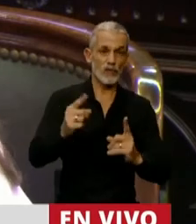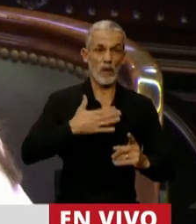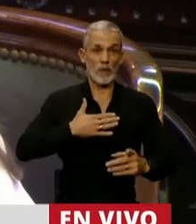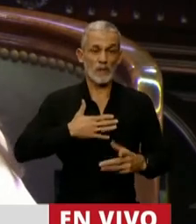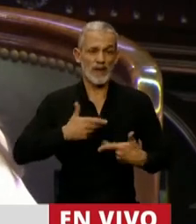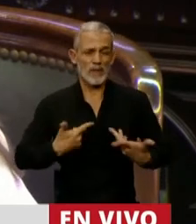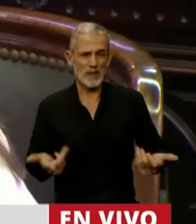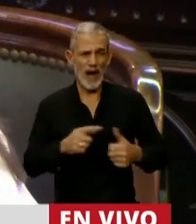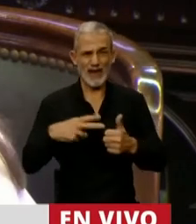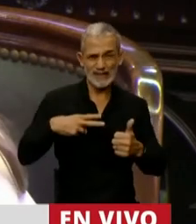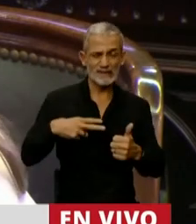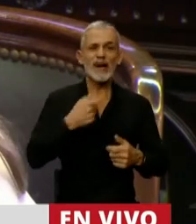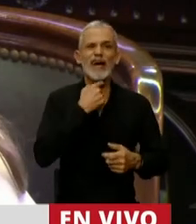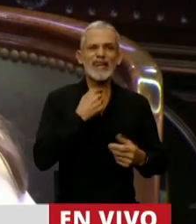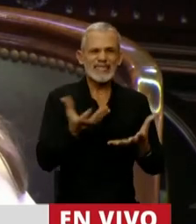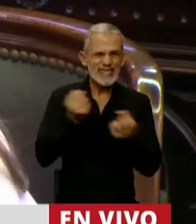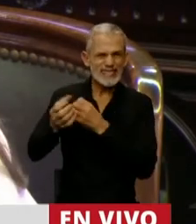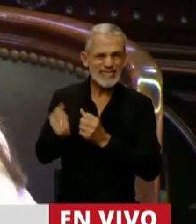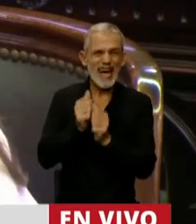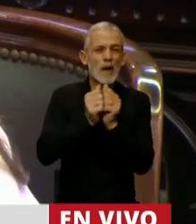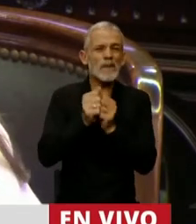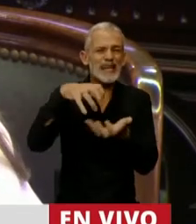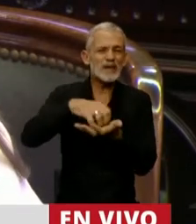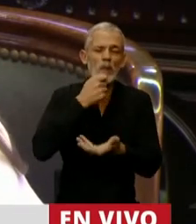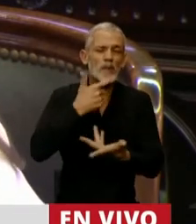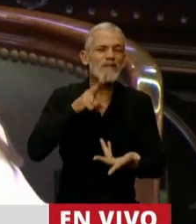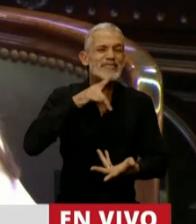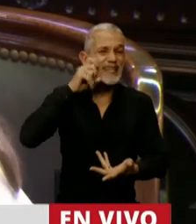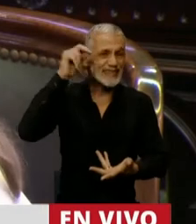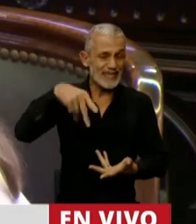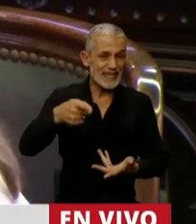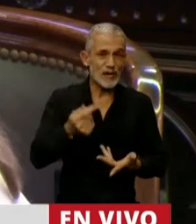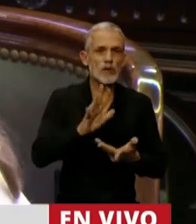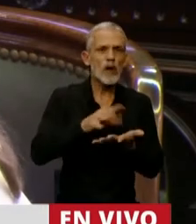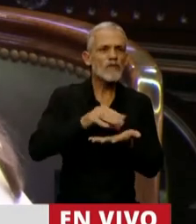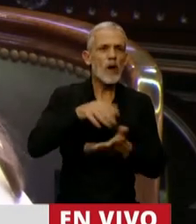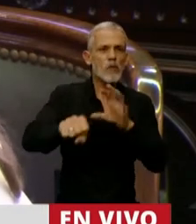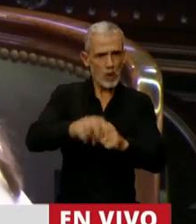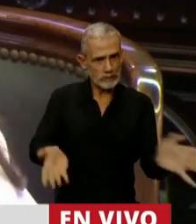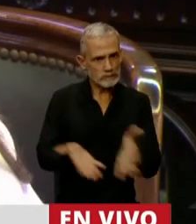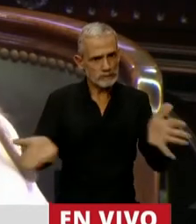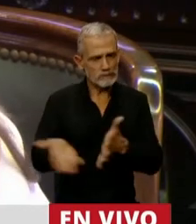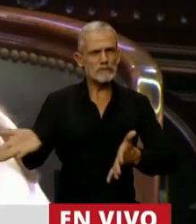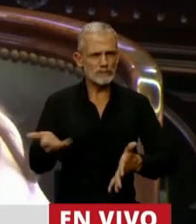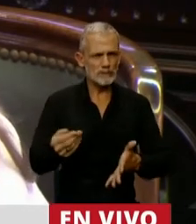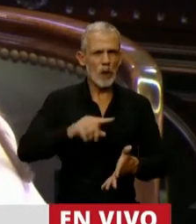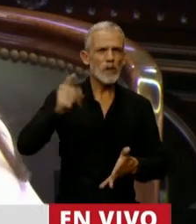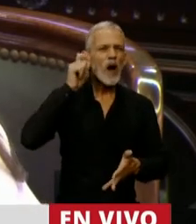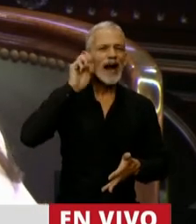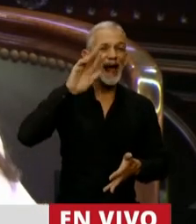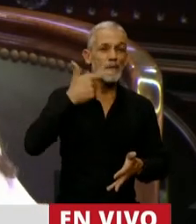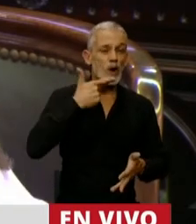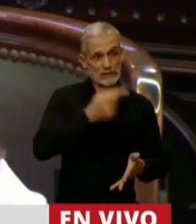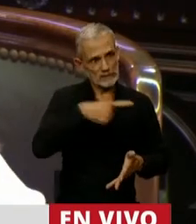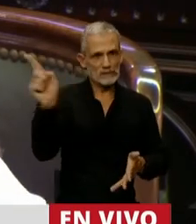propiedad privada, queriendo confiscar empresas como Vicentín, fomentando las usurpaciones, mandándolo a Grabois con